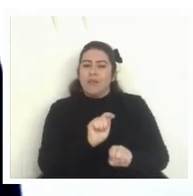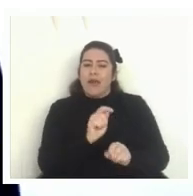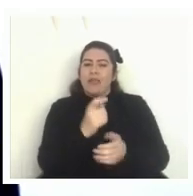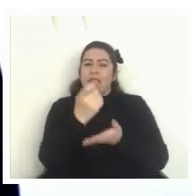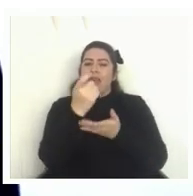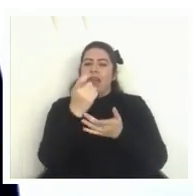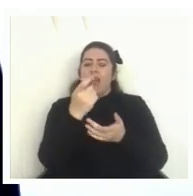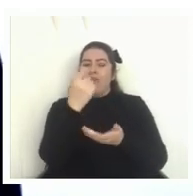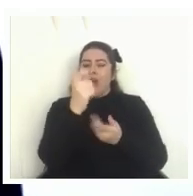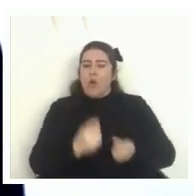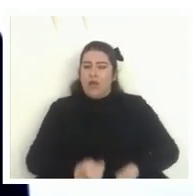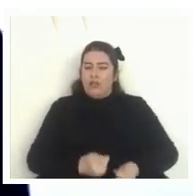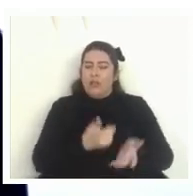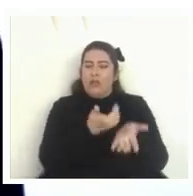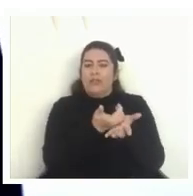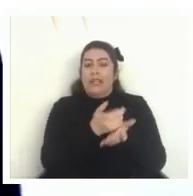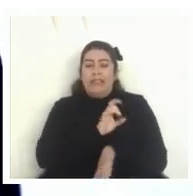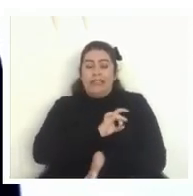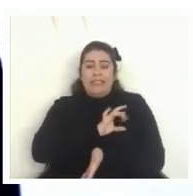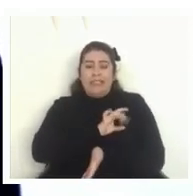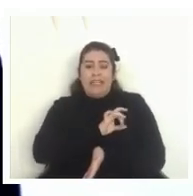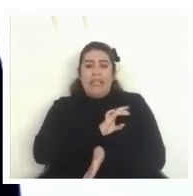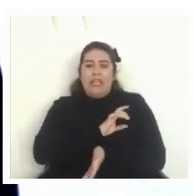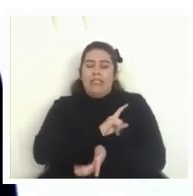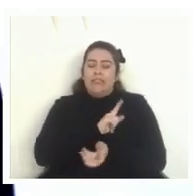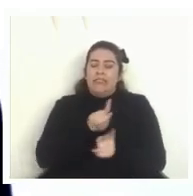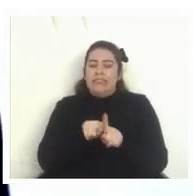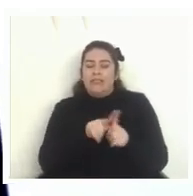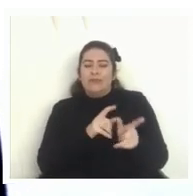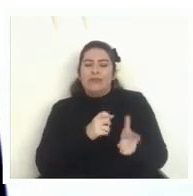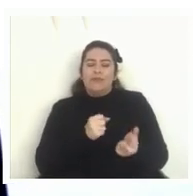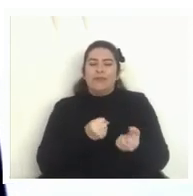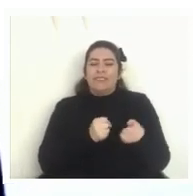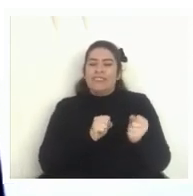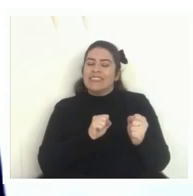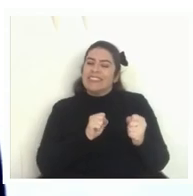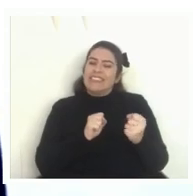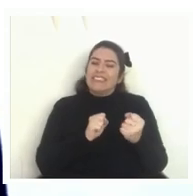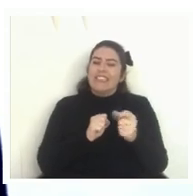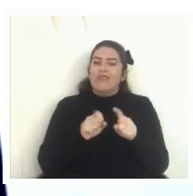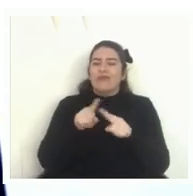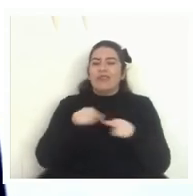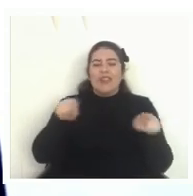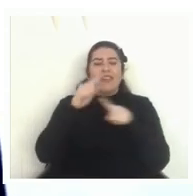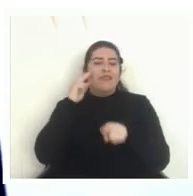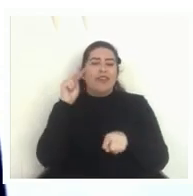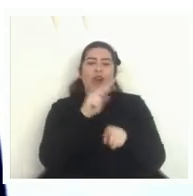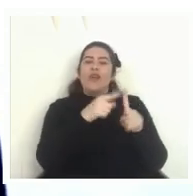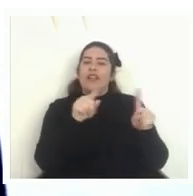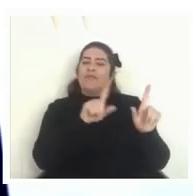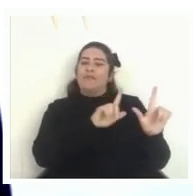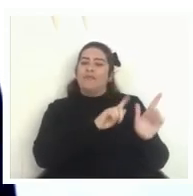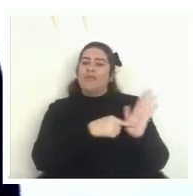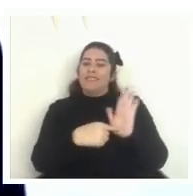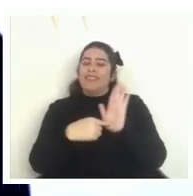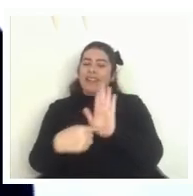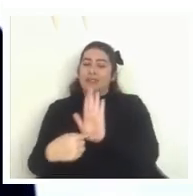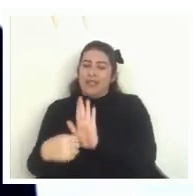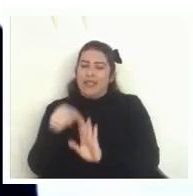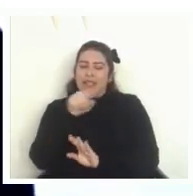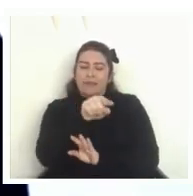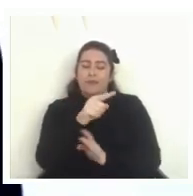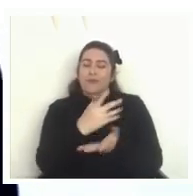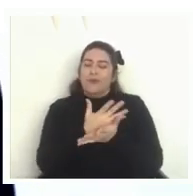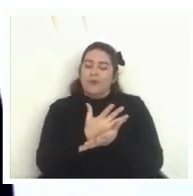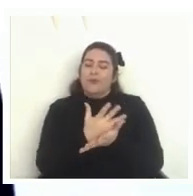en Chile hay una cierta tensión como ustedes pueden haber observado en otras presentaciones una enorme